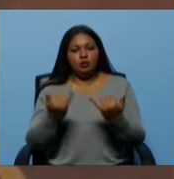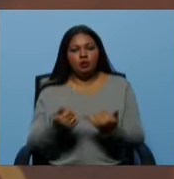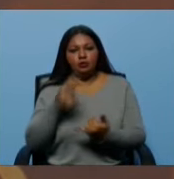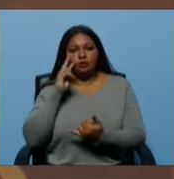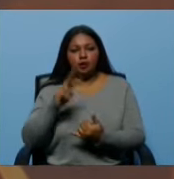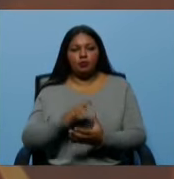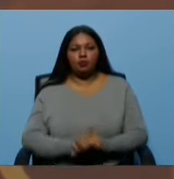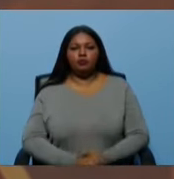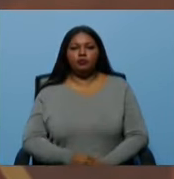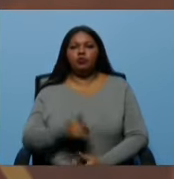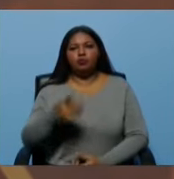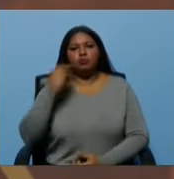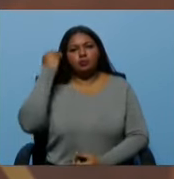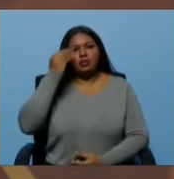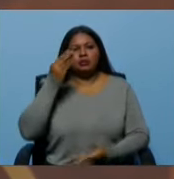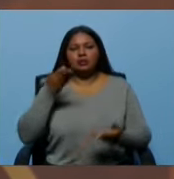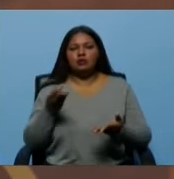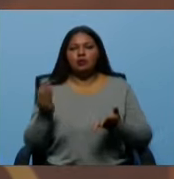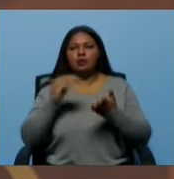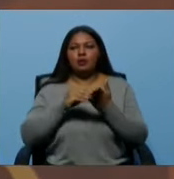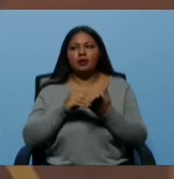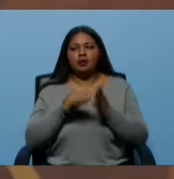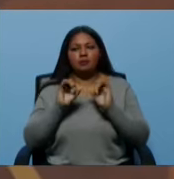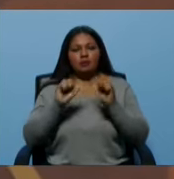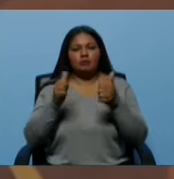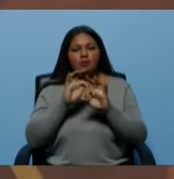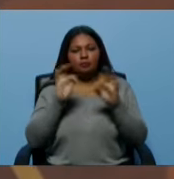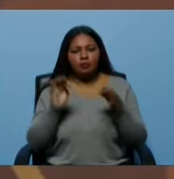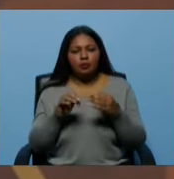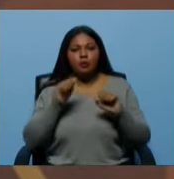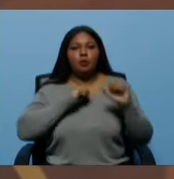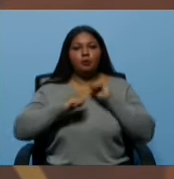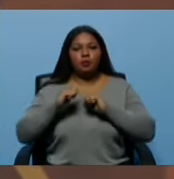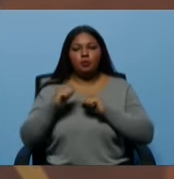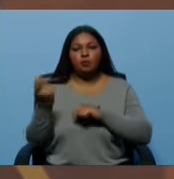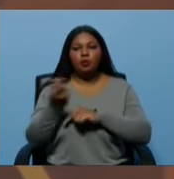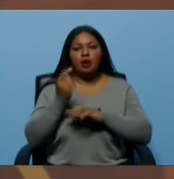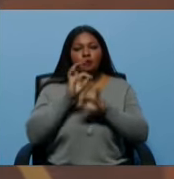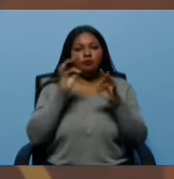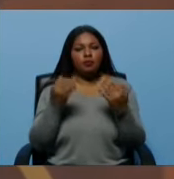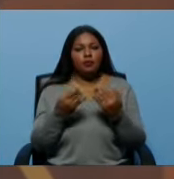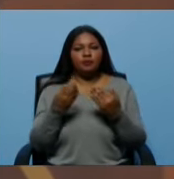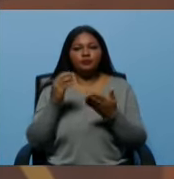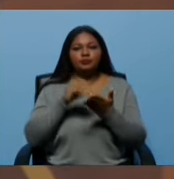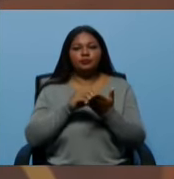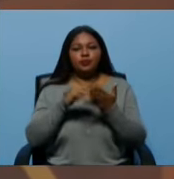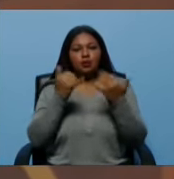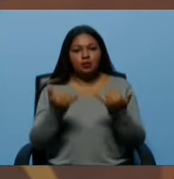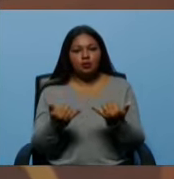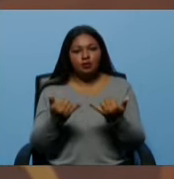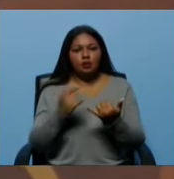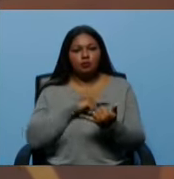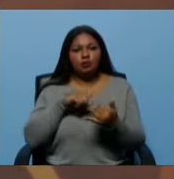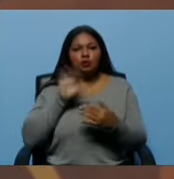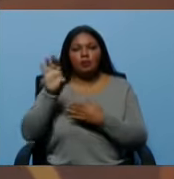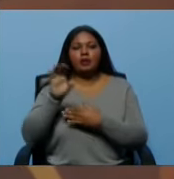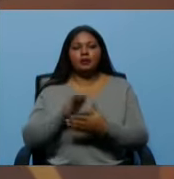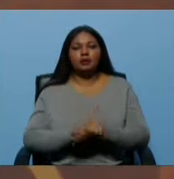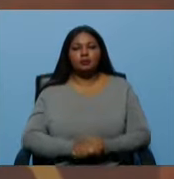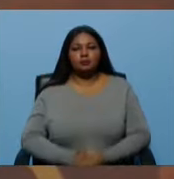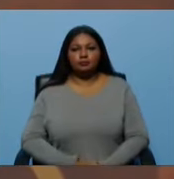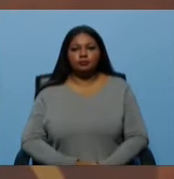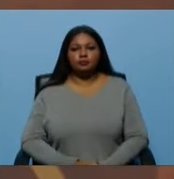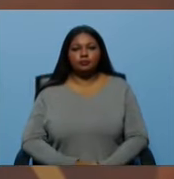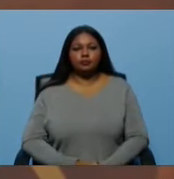¿Usted cree que hay un renacimiento, hay un movimiento para tratar de instalar esto en nuestro país? Cuando, si